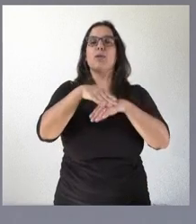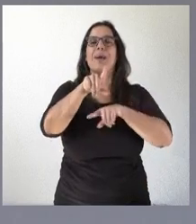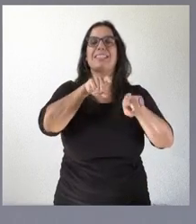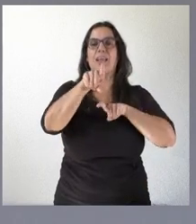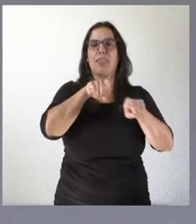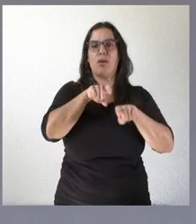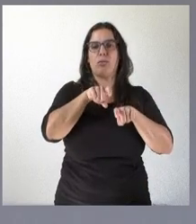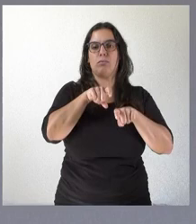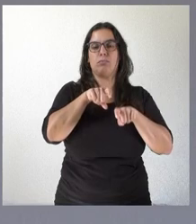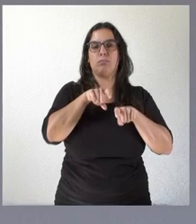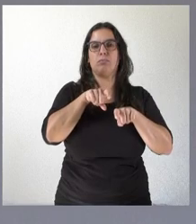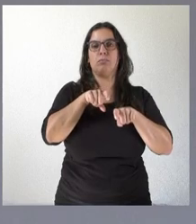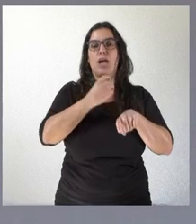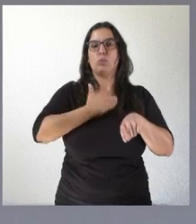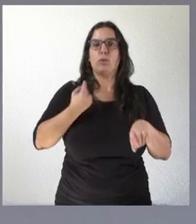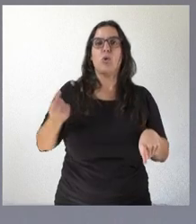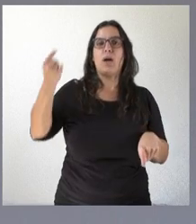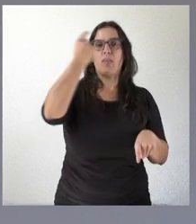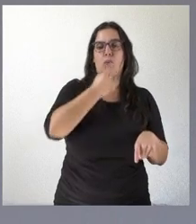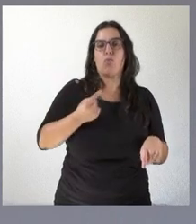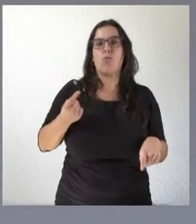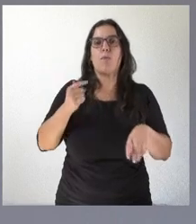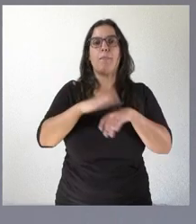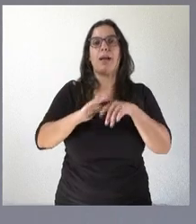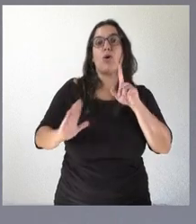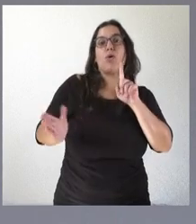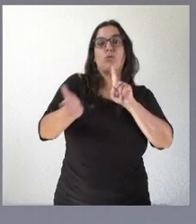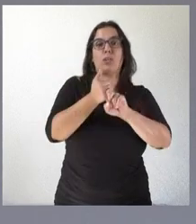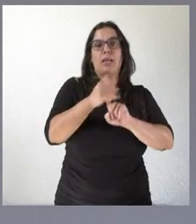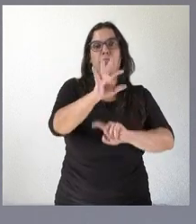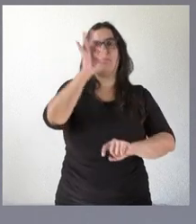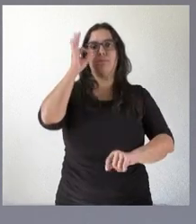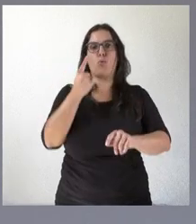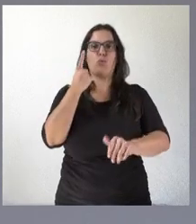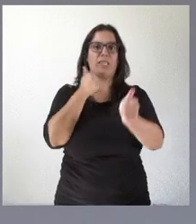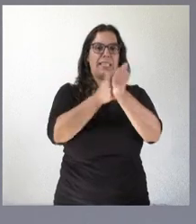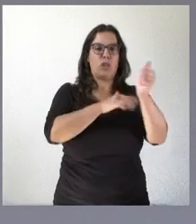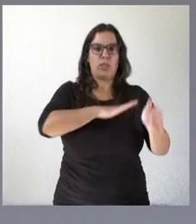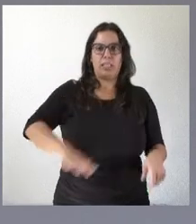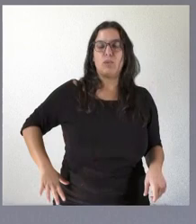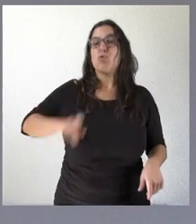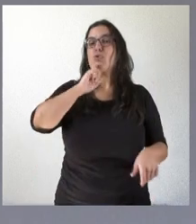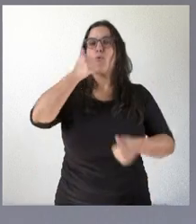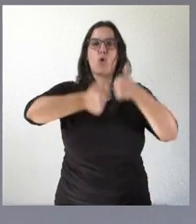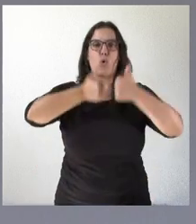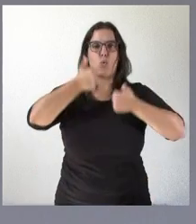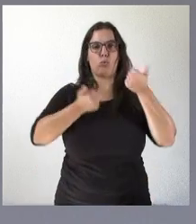entidad a la hora de conseguir que haya un secretario interino a través de un concurso oposición. ¿Cuál es el